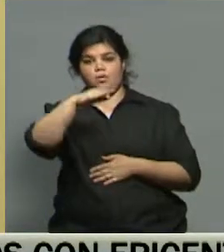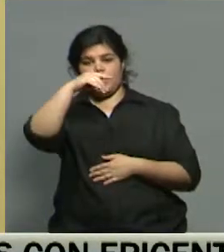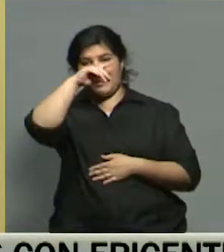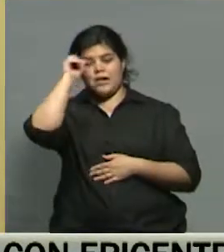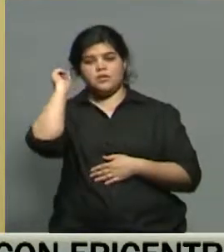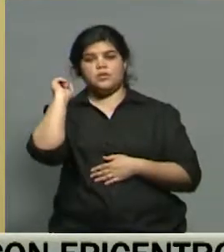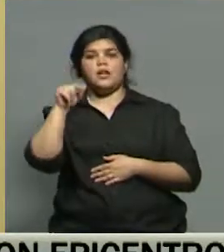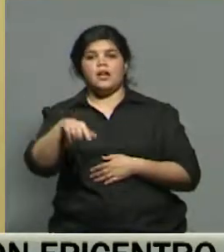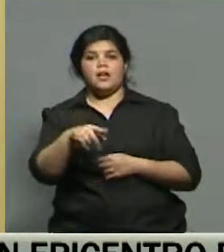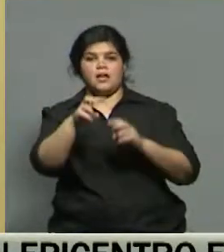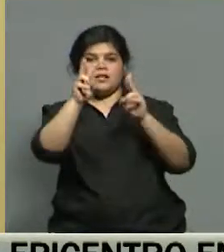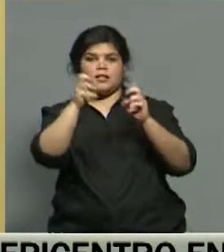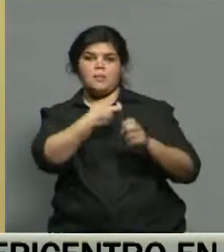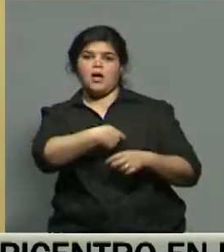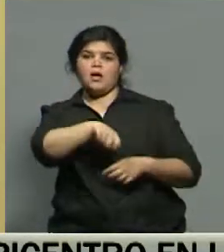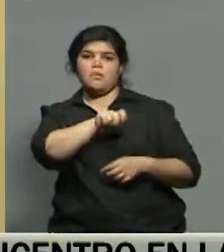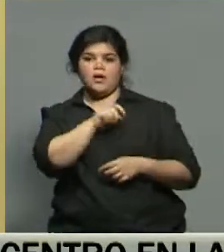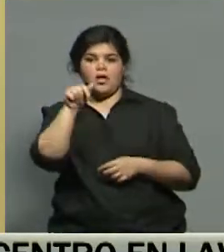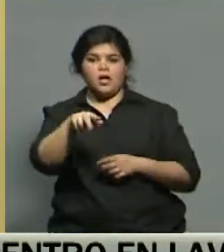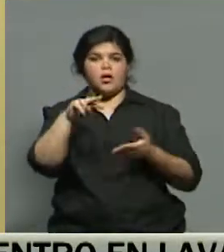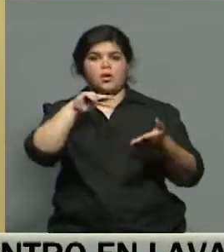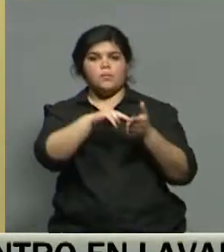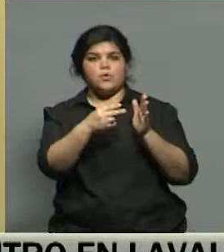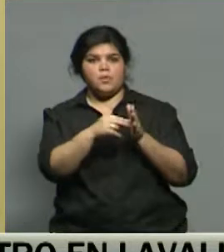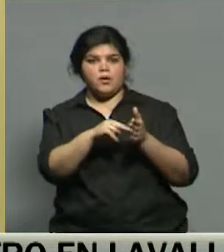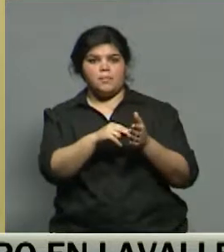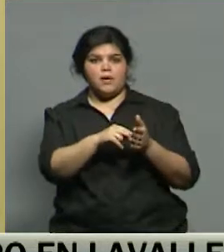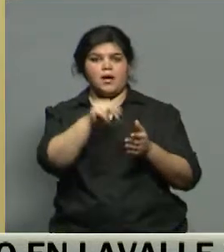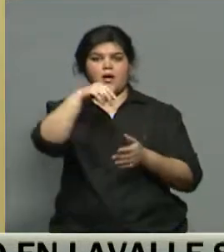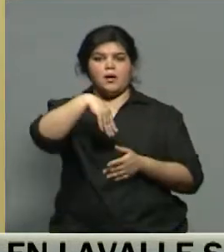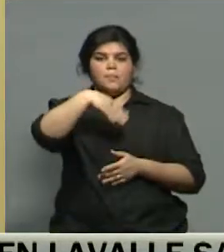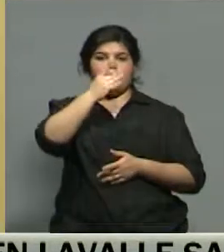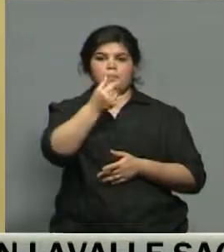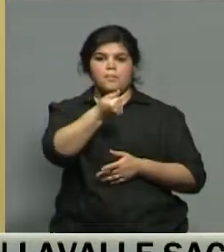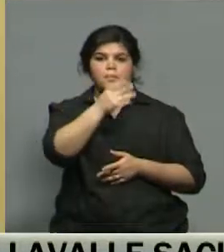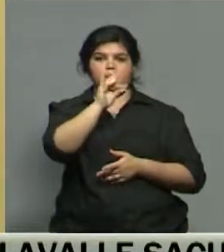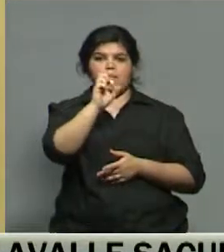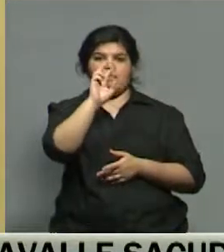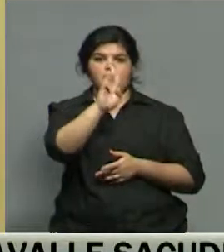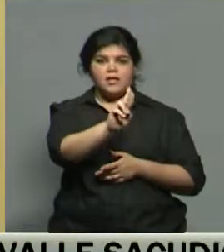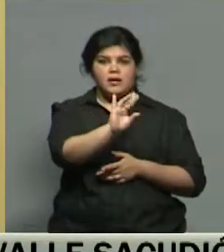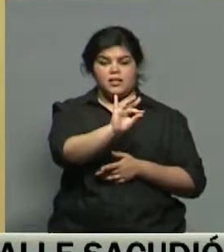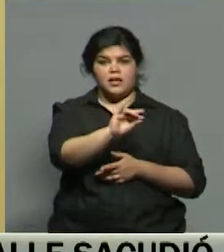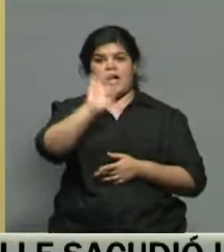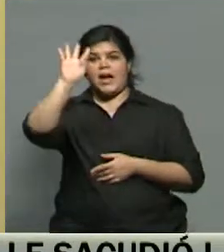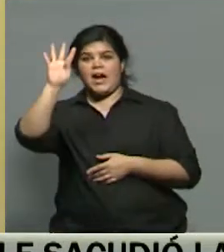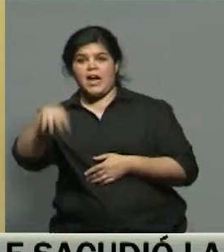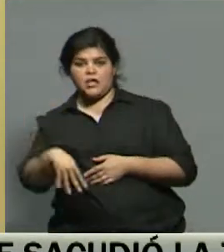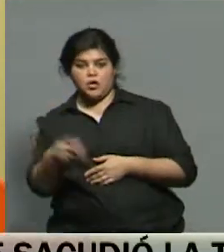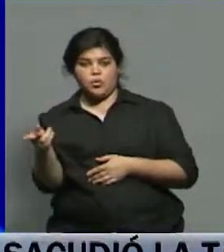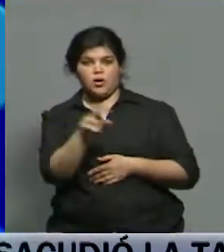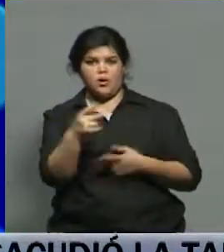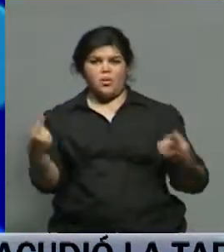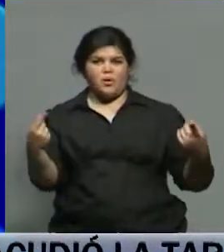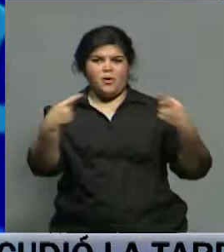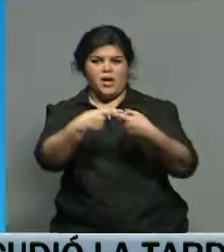de España, de la situación conflictiva entre Madrid y Cataluña porque se había dado un plazo justamente desde el